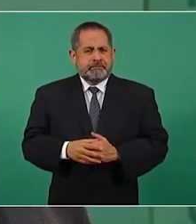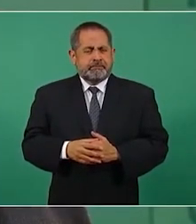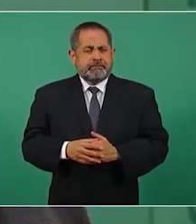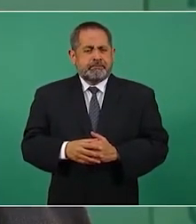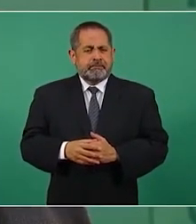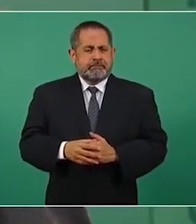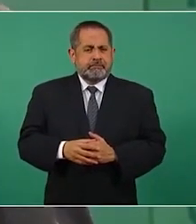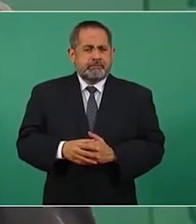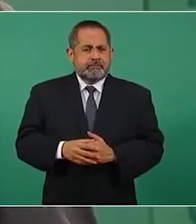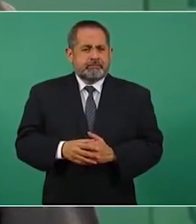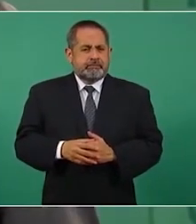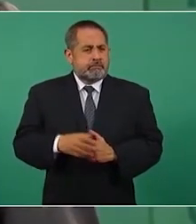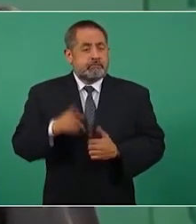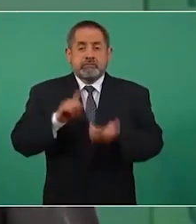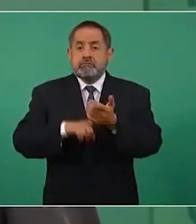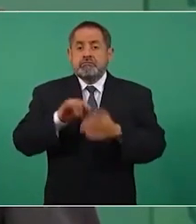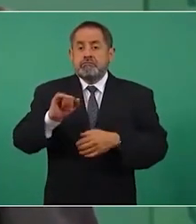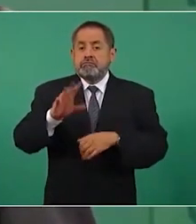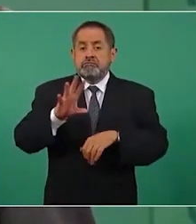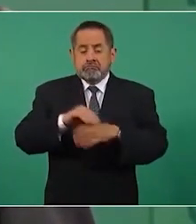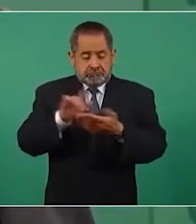y era legal.